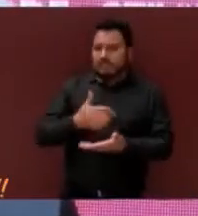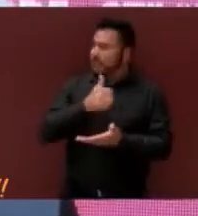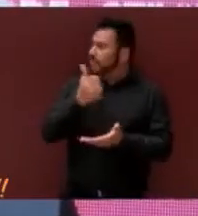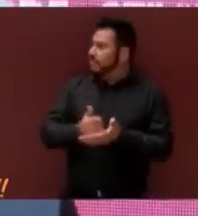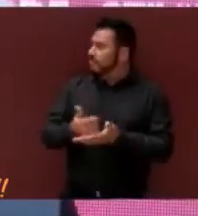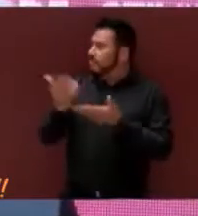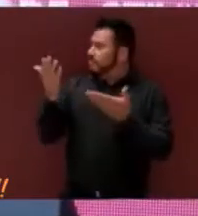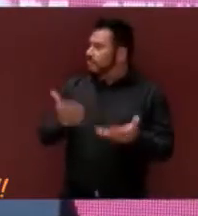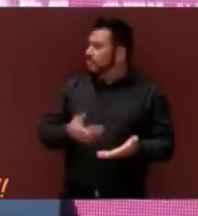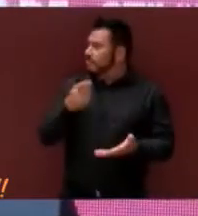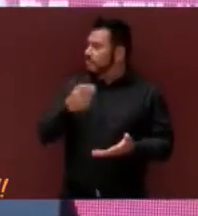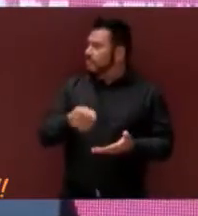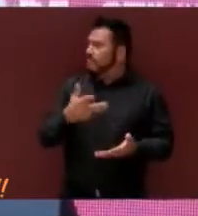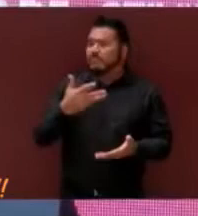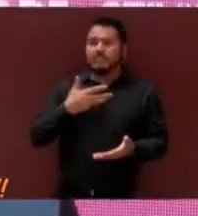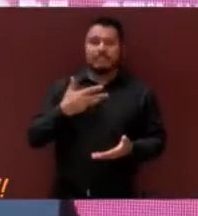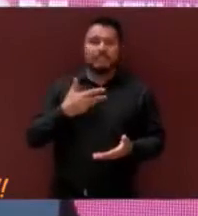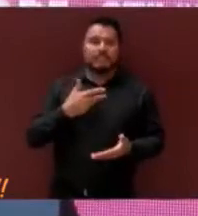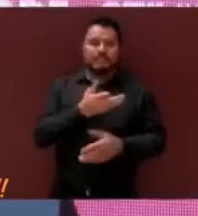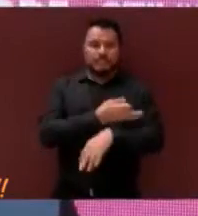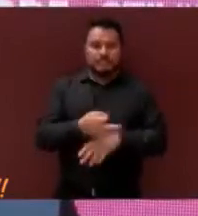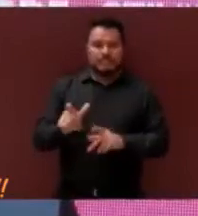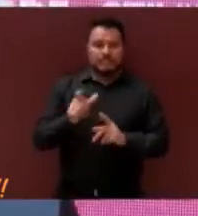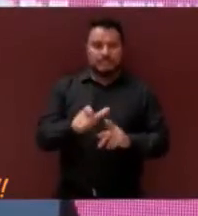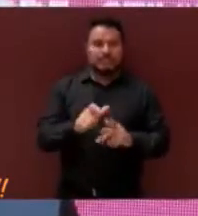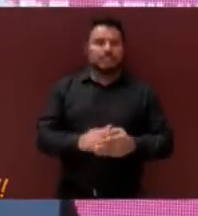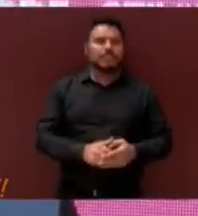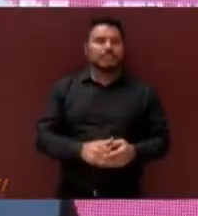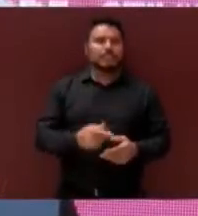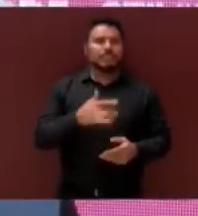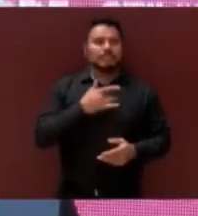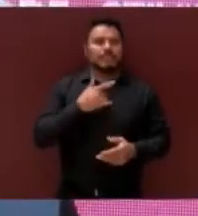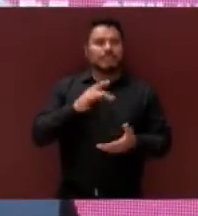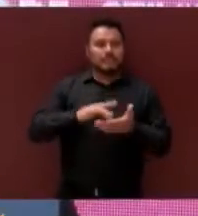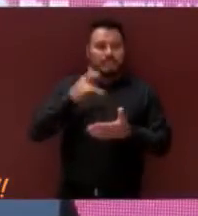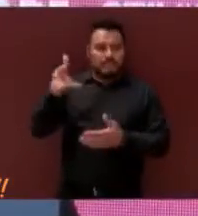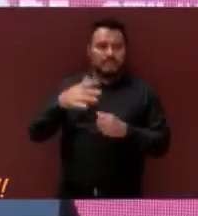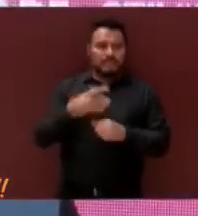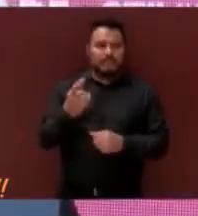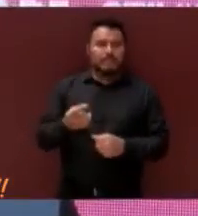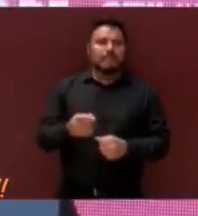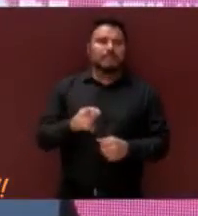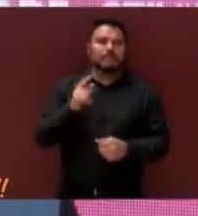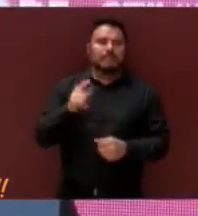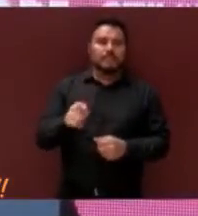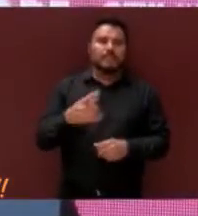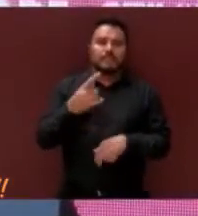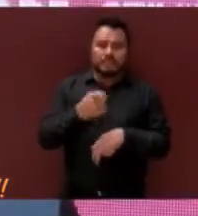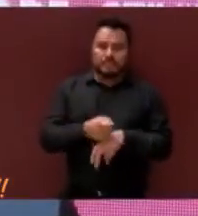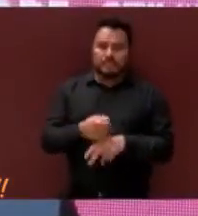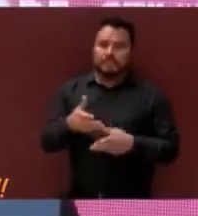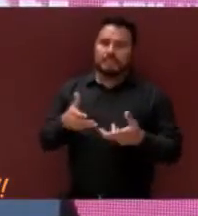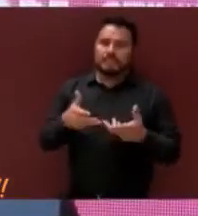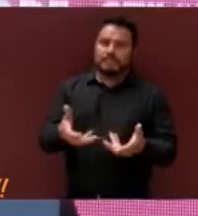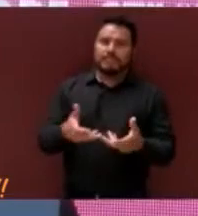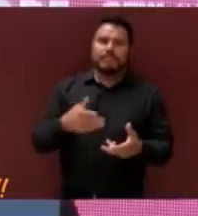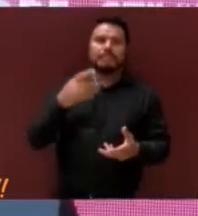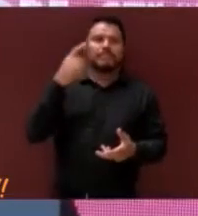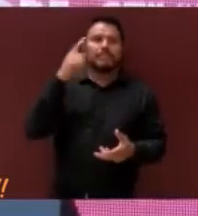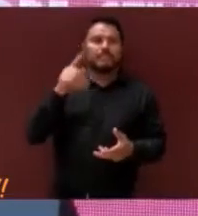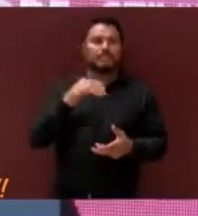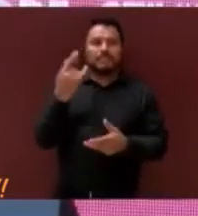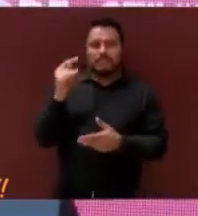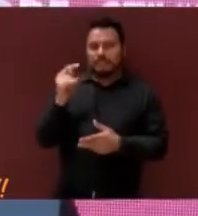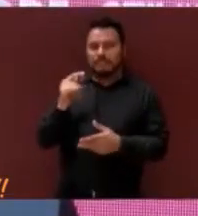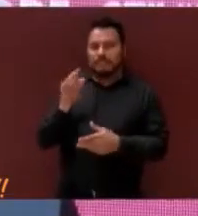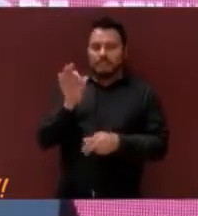me abrió sus brazos y arropó a mi familia. Doy gracias por haber estado en la primera fila de la batalla por nuestra querida